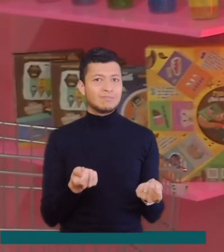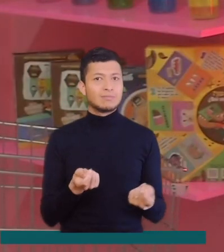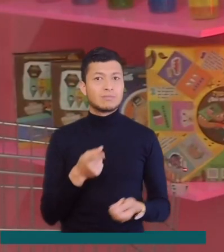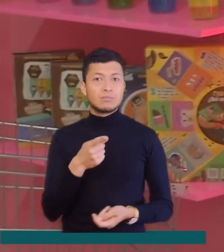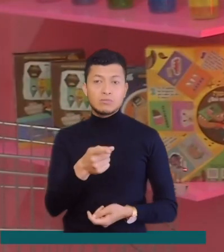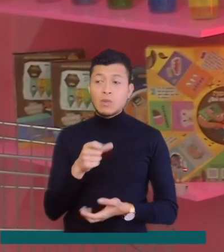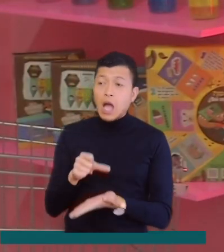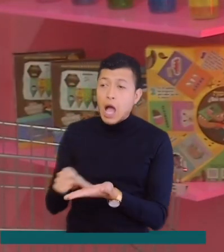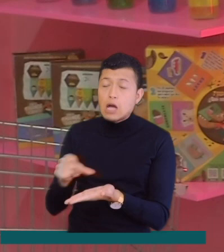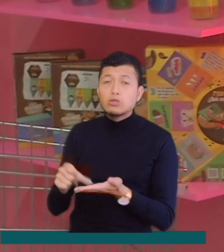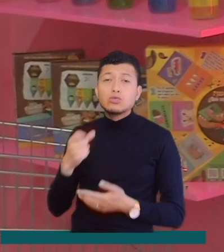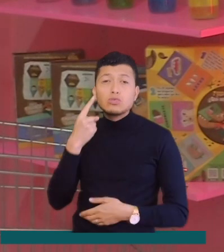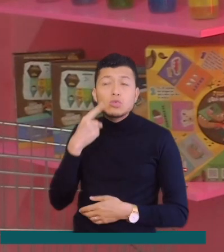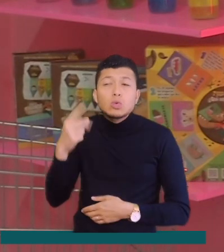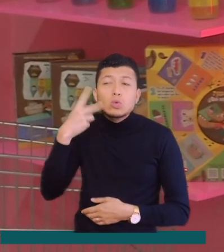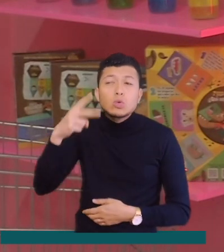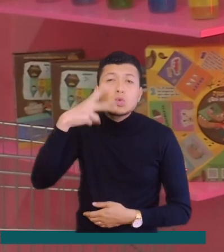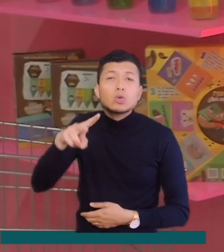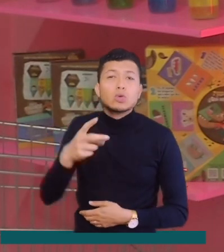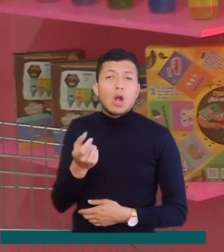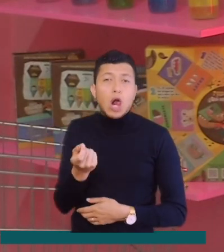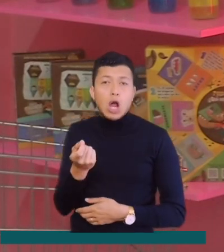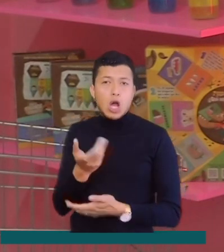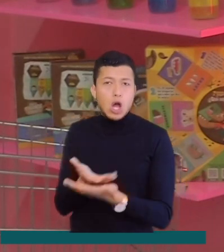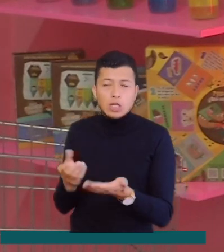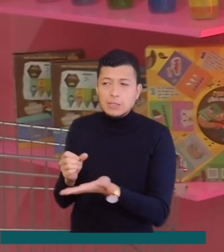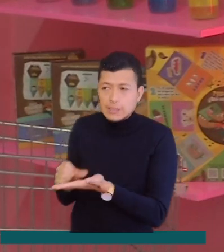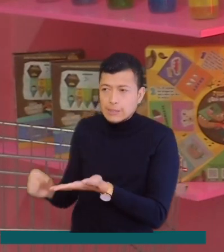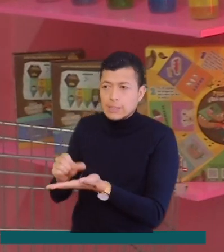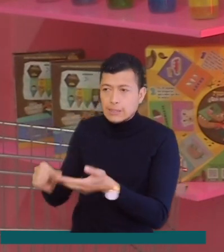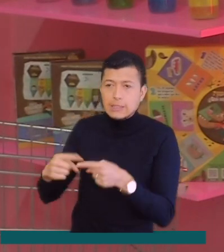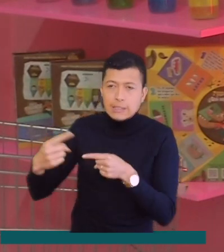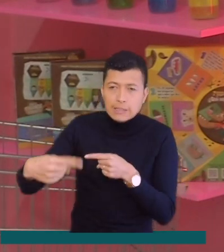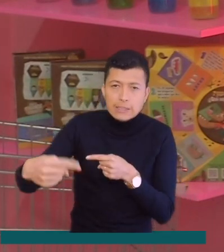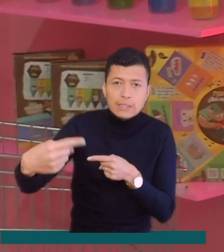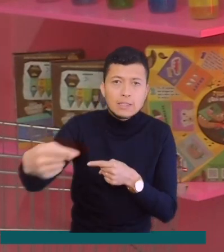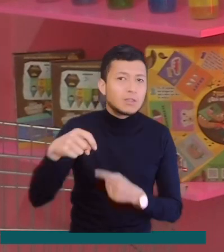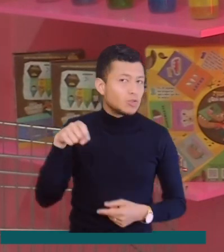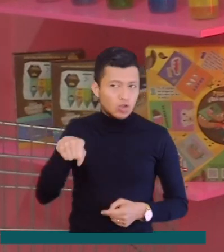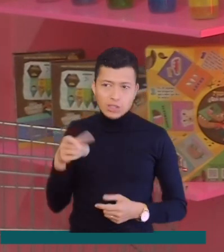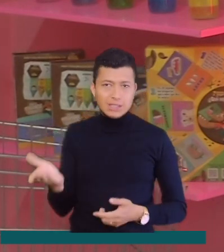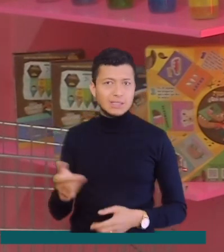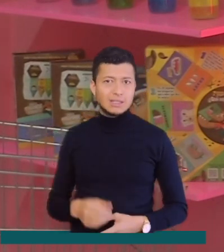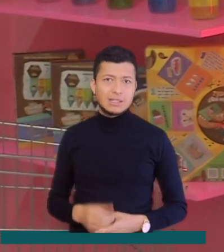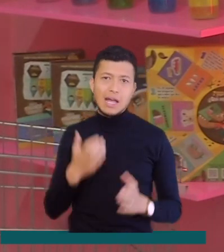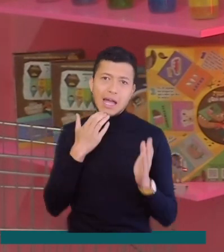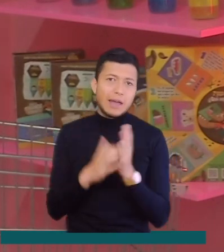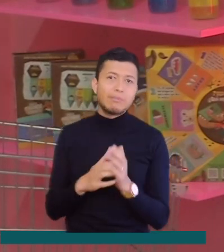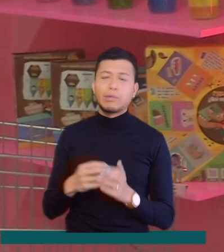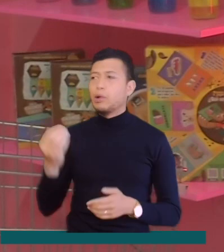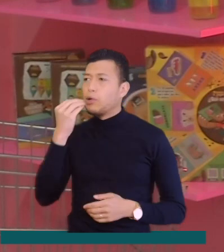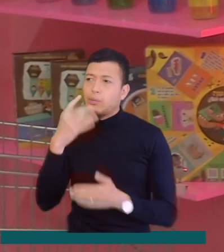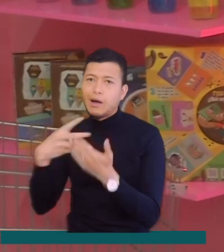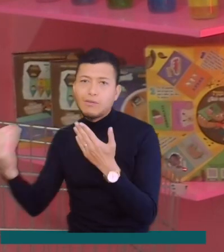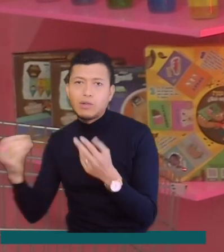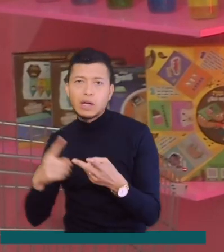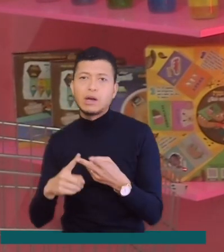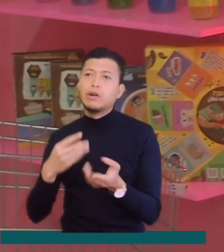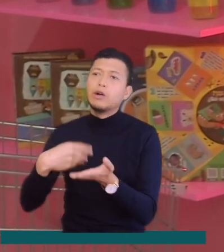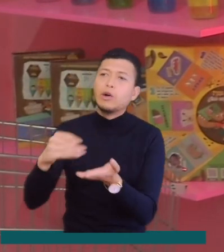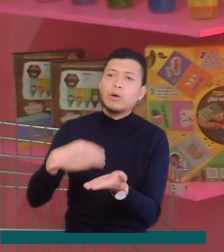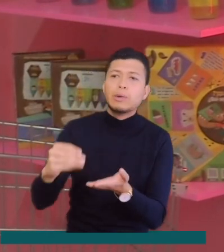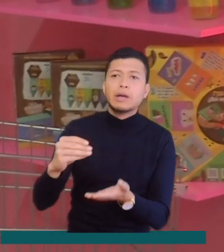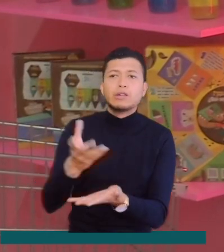dinero en los gastos hormiga. Recuerda que los gastos hormiga son aquellos pequeños que repites y que son innecesarios, como comer fuera, comprar